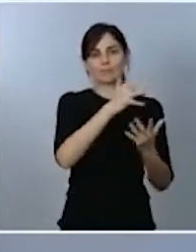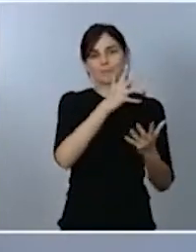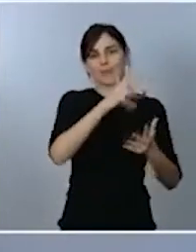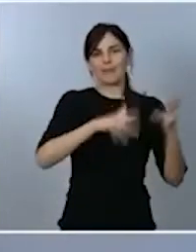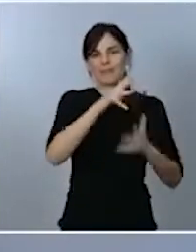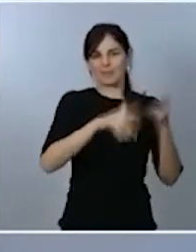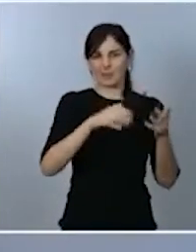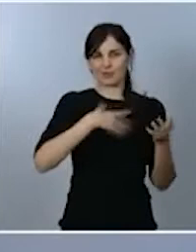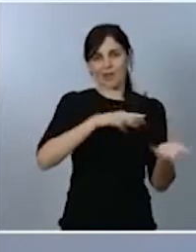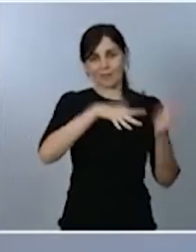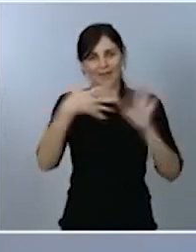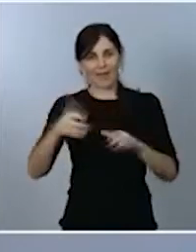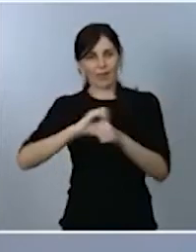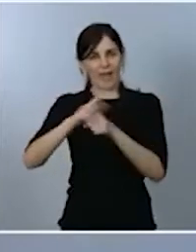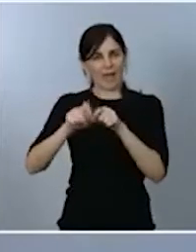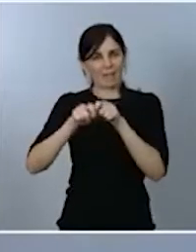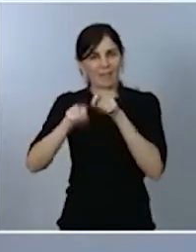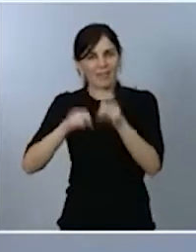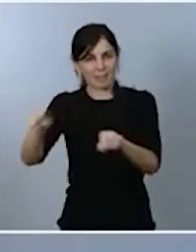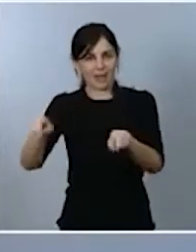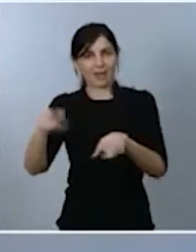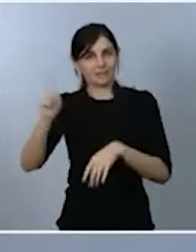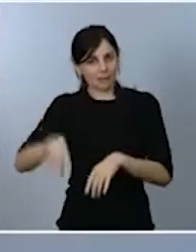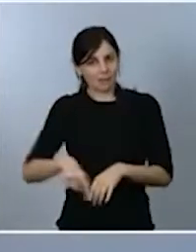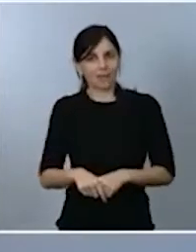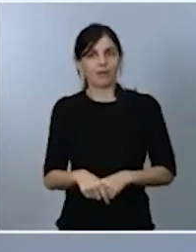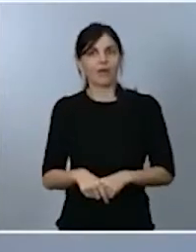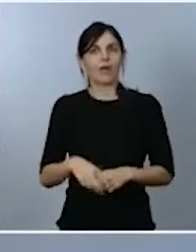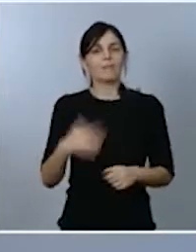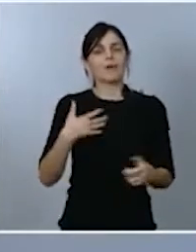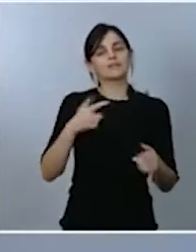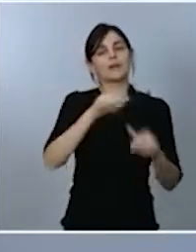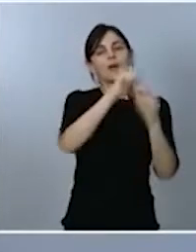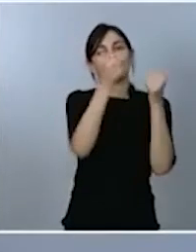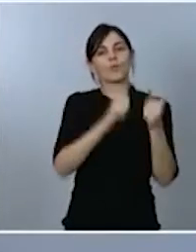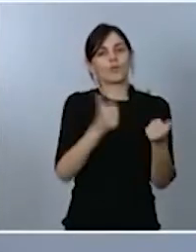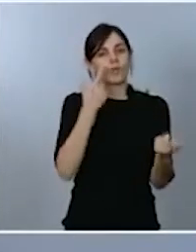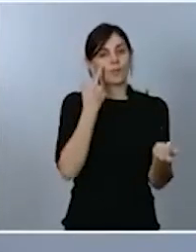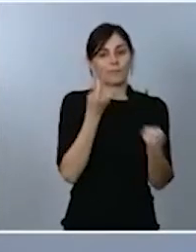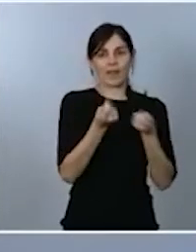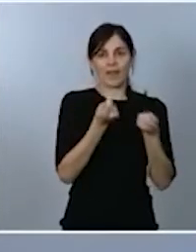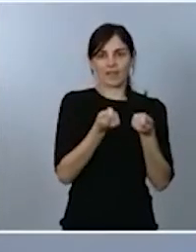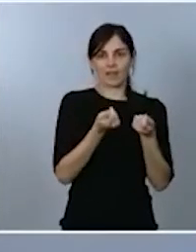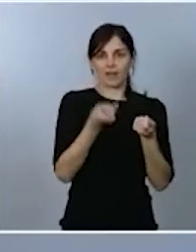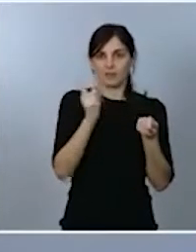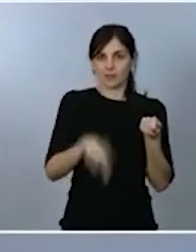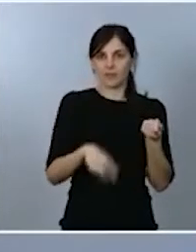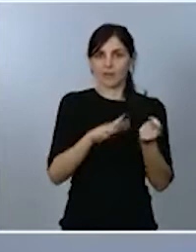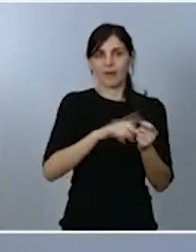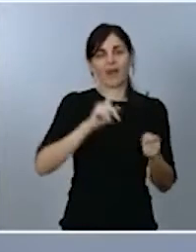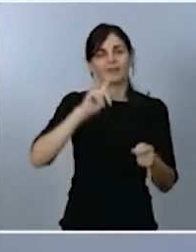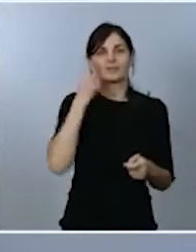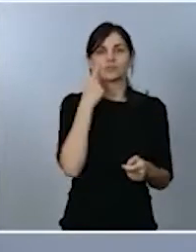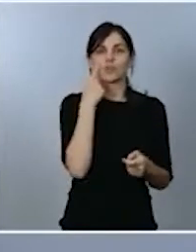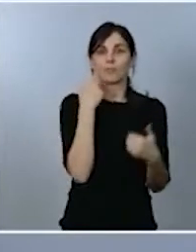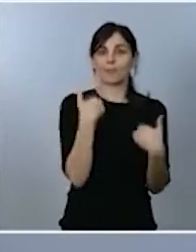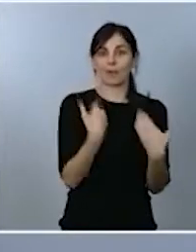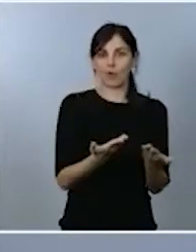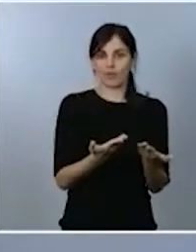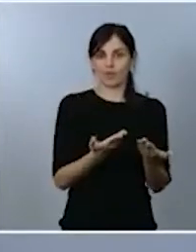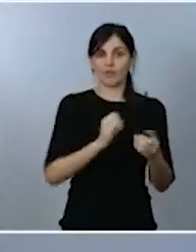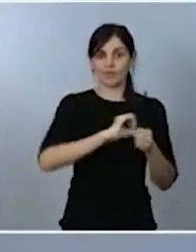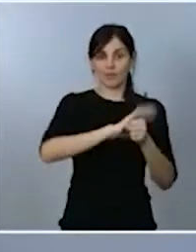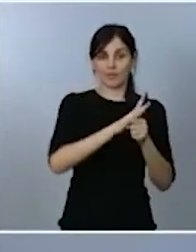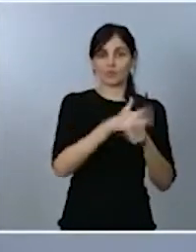para la identificación precoz del virus en aguas residuales. Se han analizado también las posibles